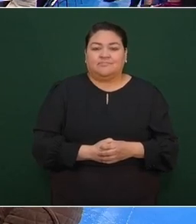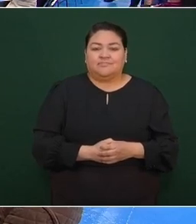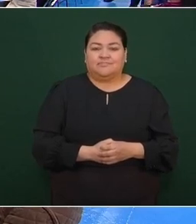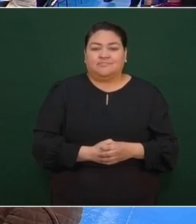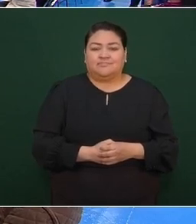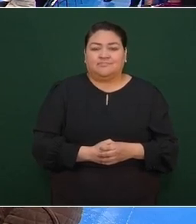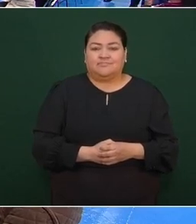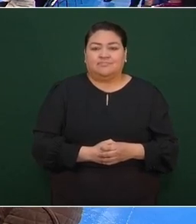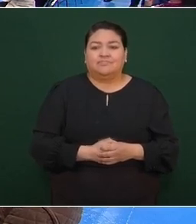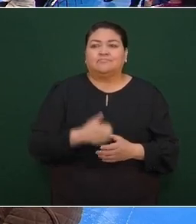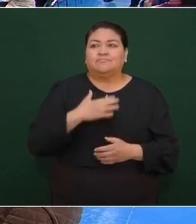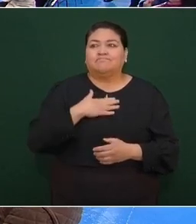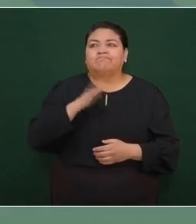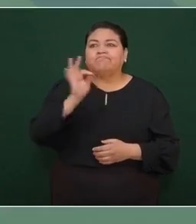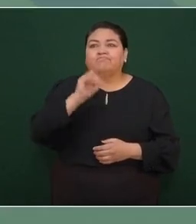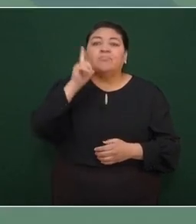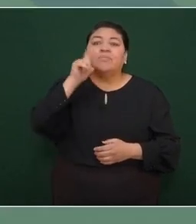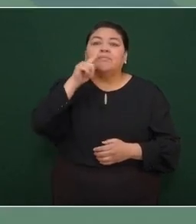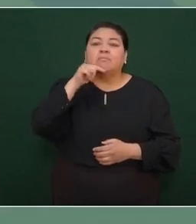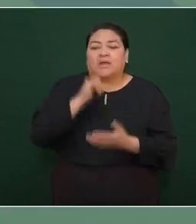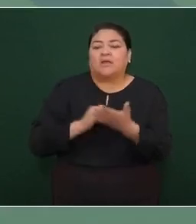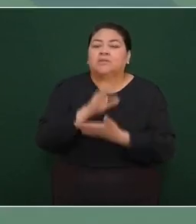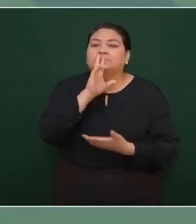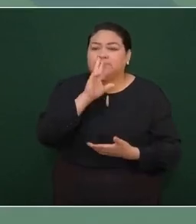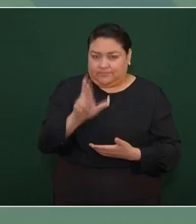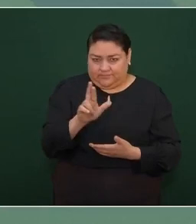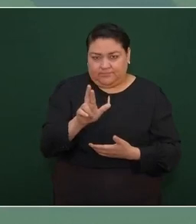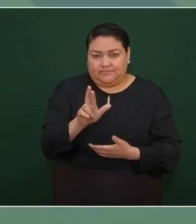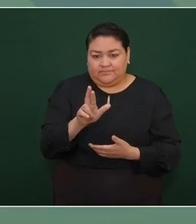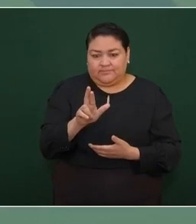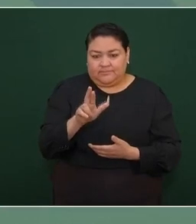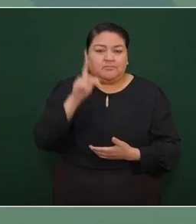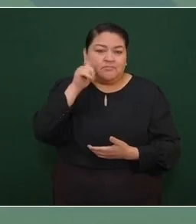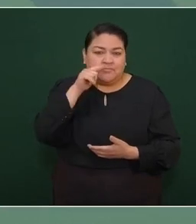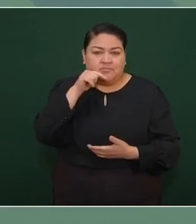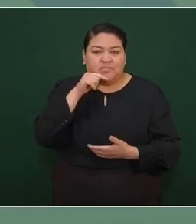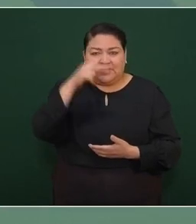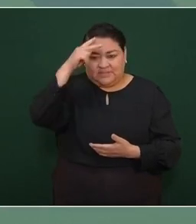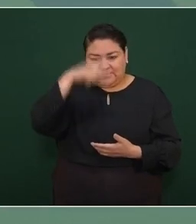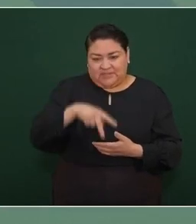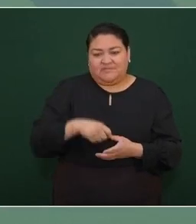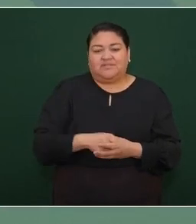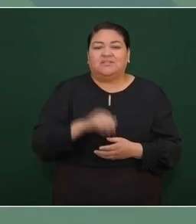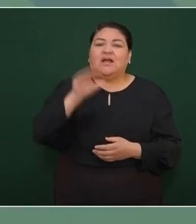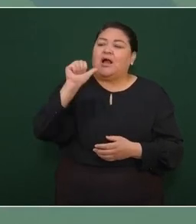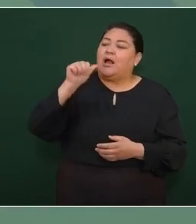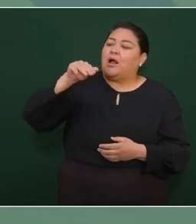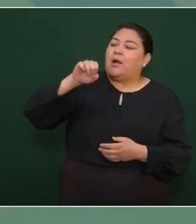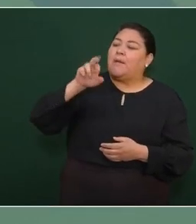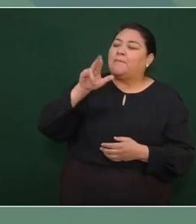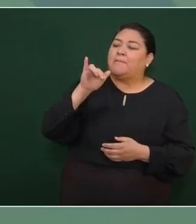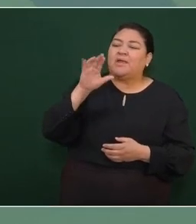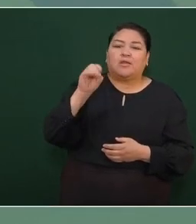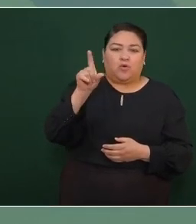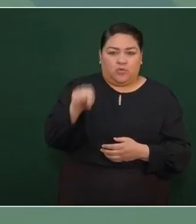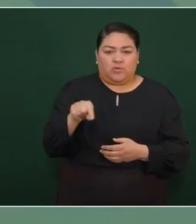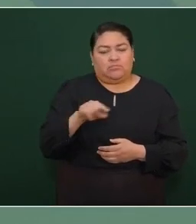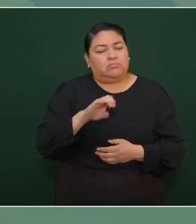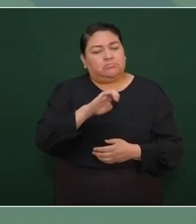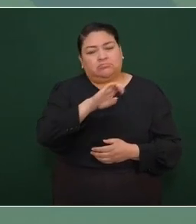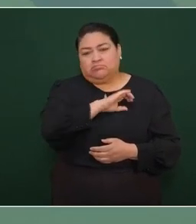yo creo que mañana voy a resolver quiero mucho a Américo es este